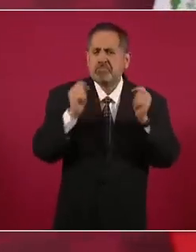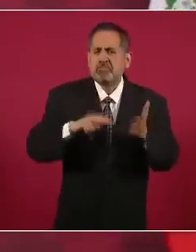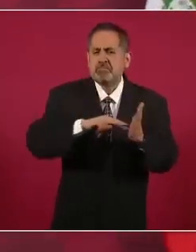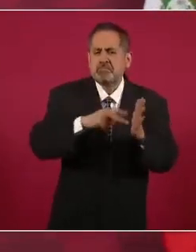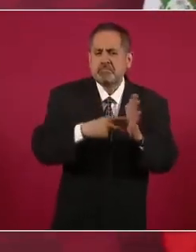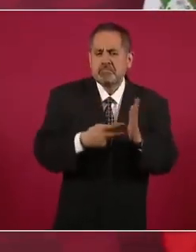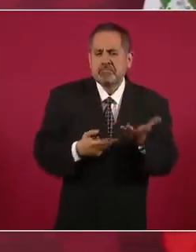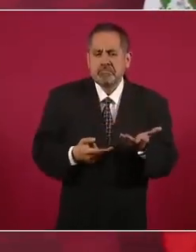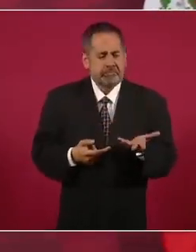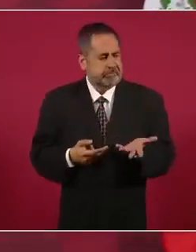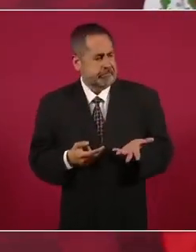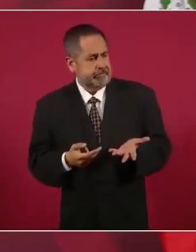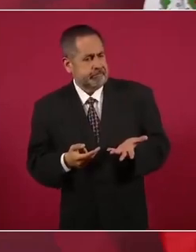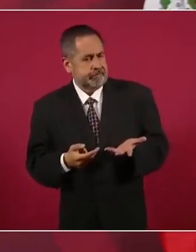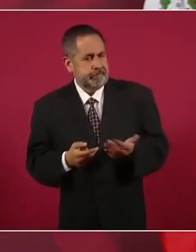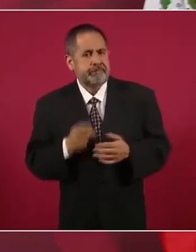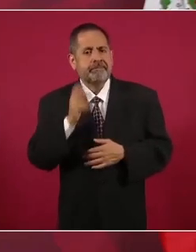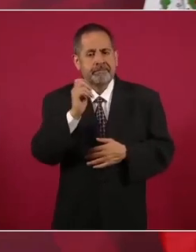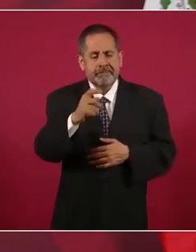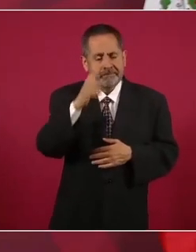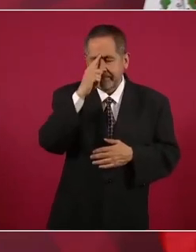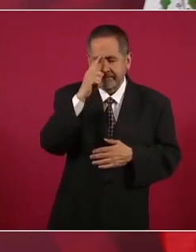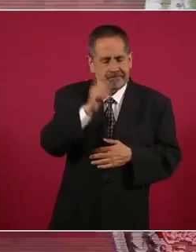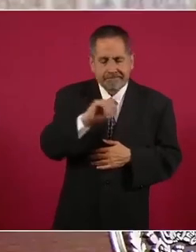no es ese el propósito.